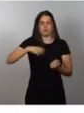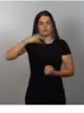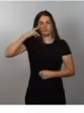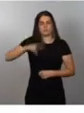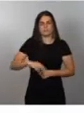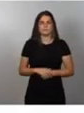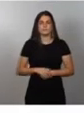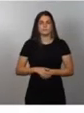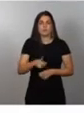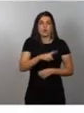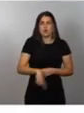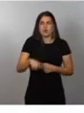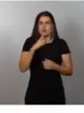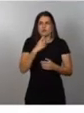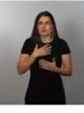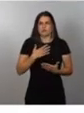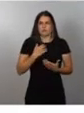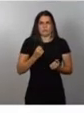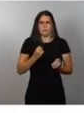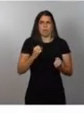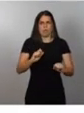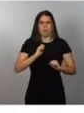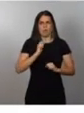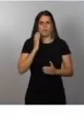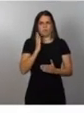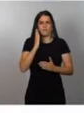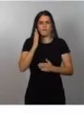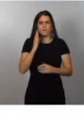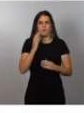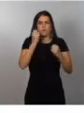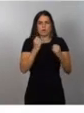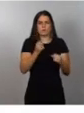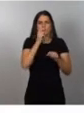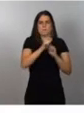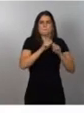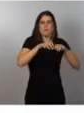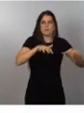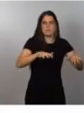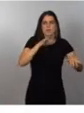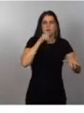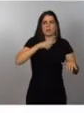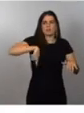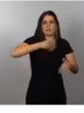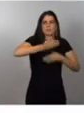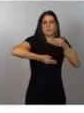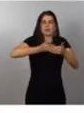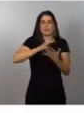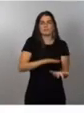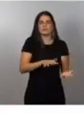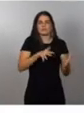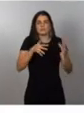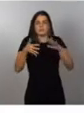fuerte impacto por la pandemia y nos encontramos inmersos en un proceso de transformación sin